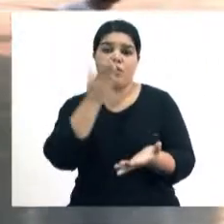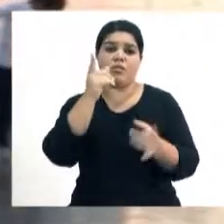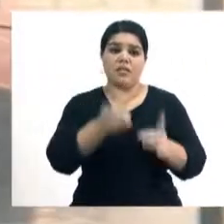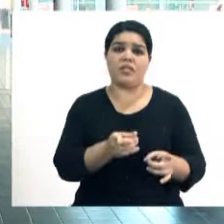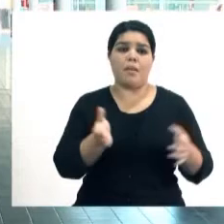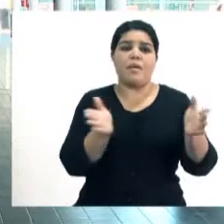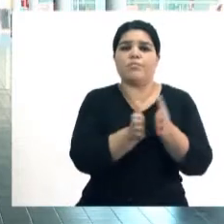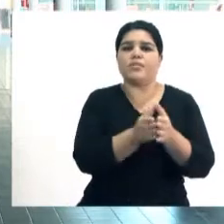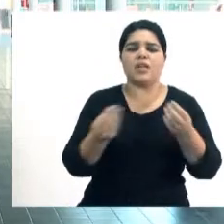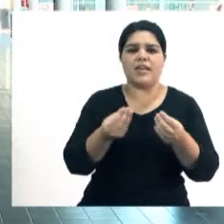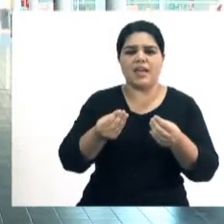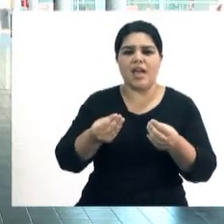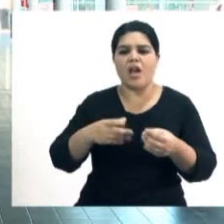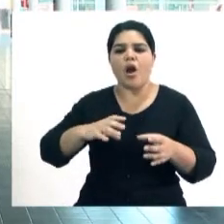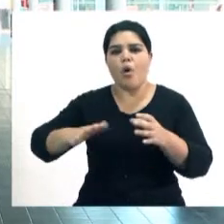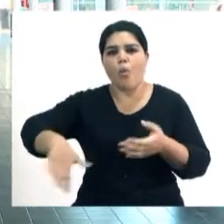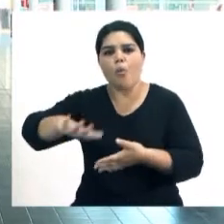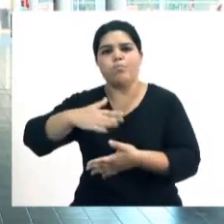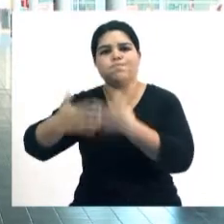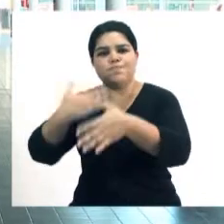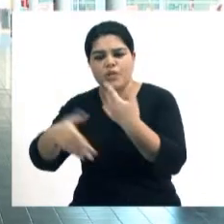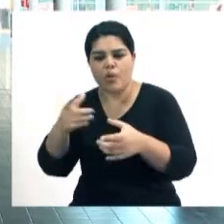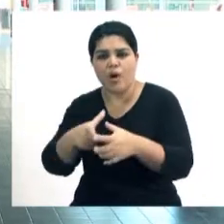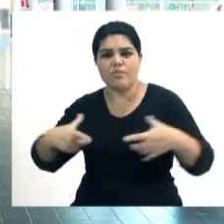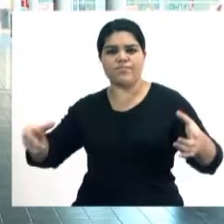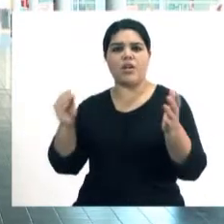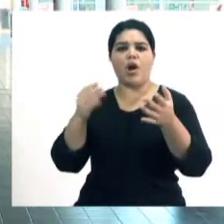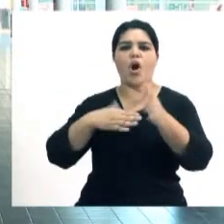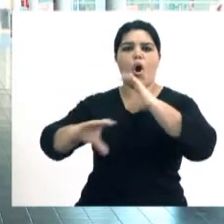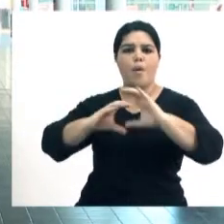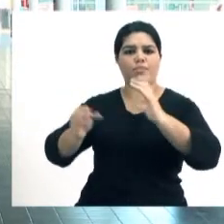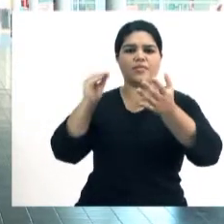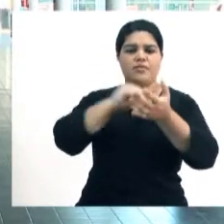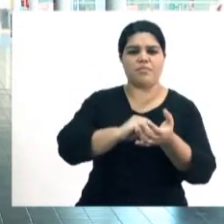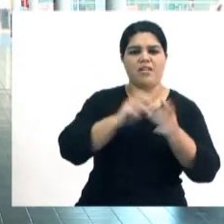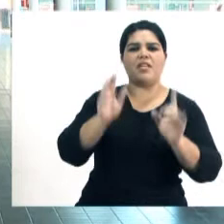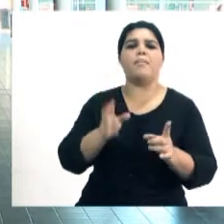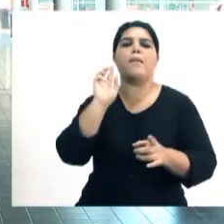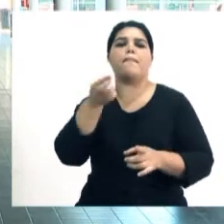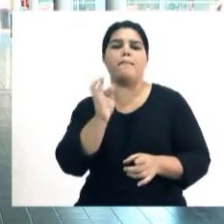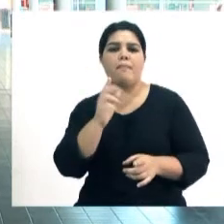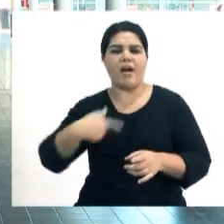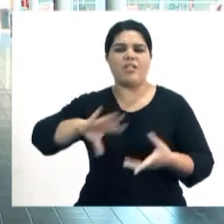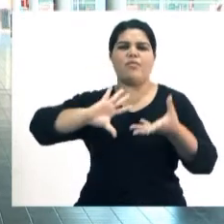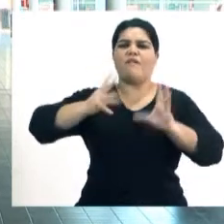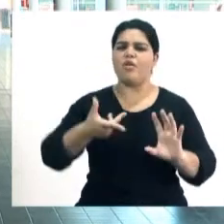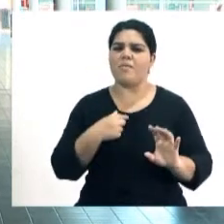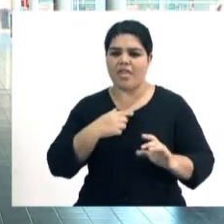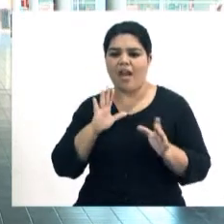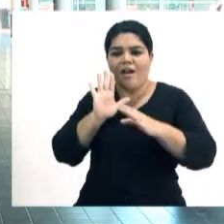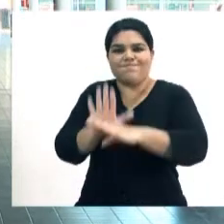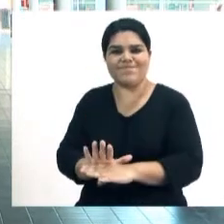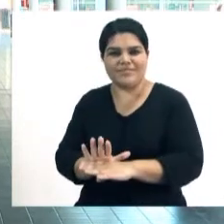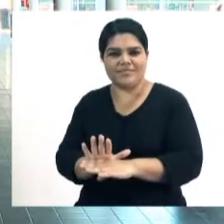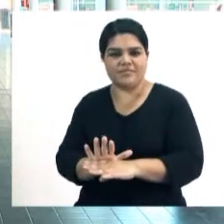y demás es ampliar esta dinámica de hacer una suerte de extramuros y lograr que padres como que logren esta complicidad